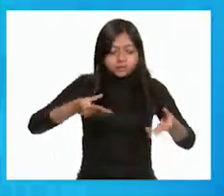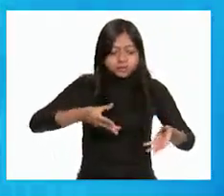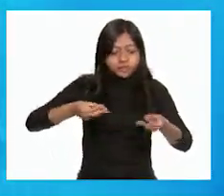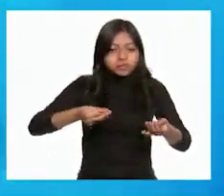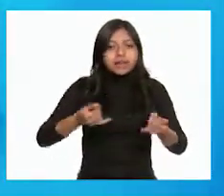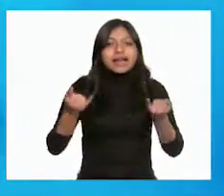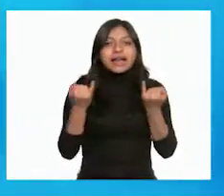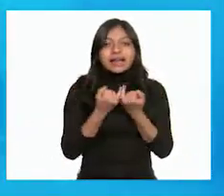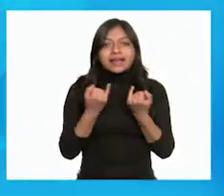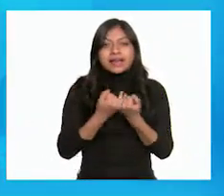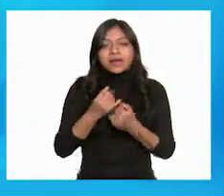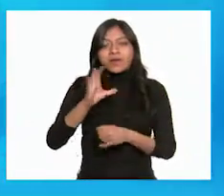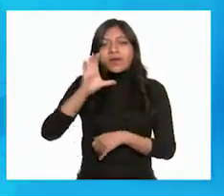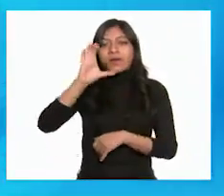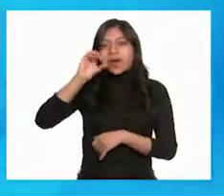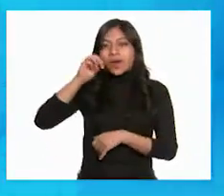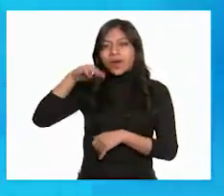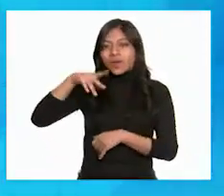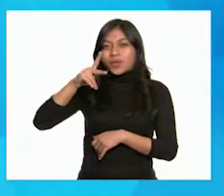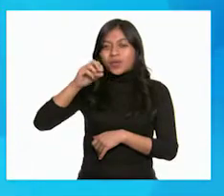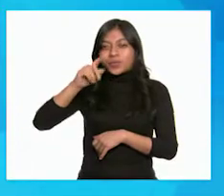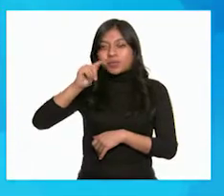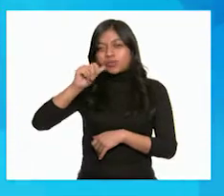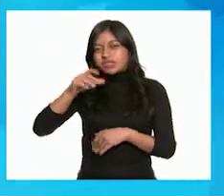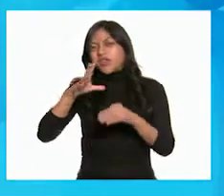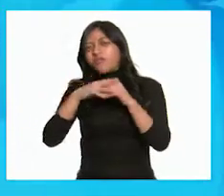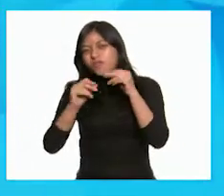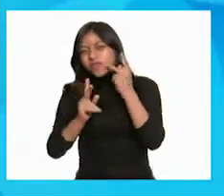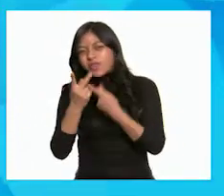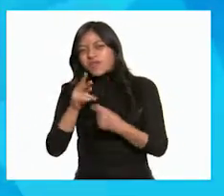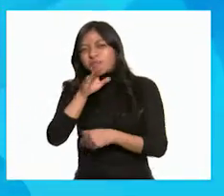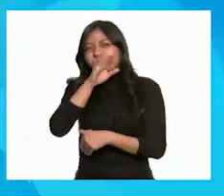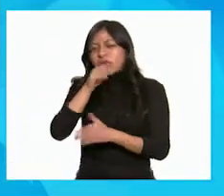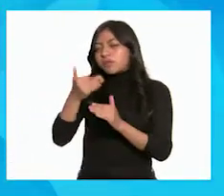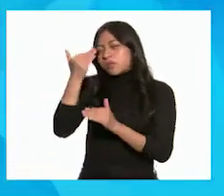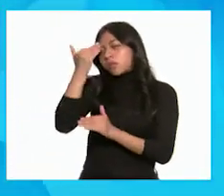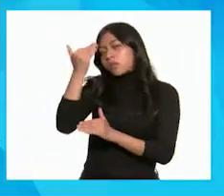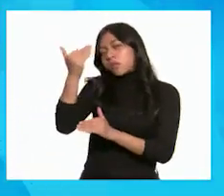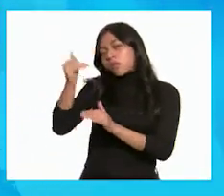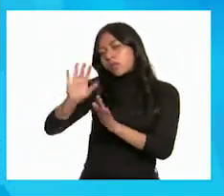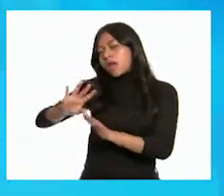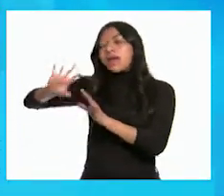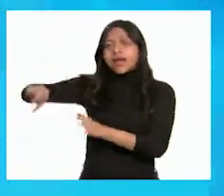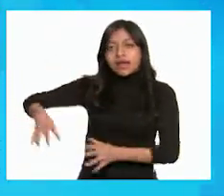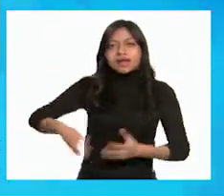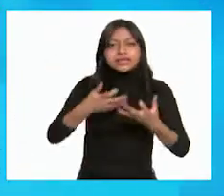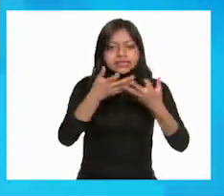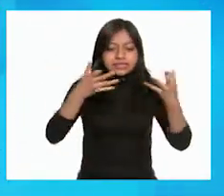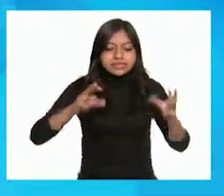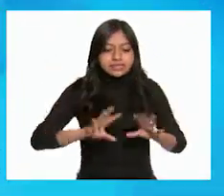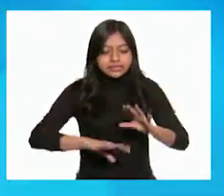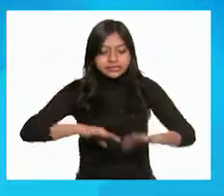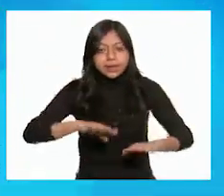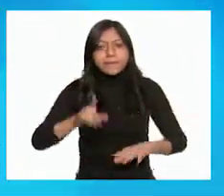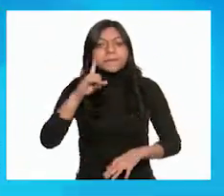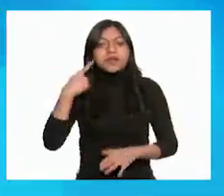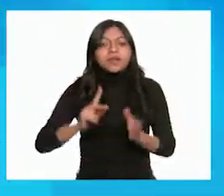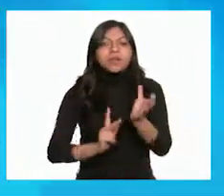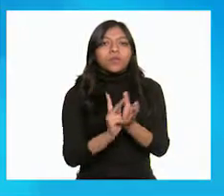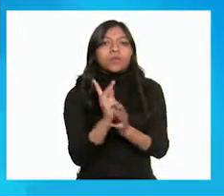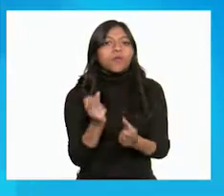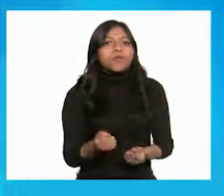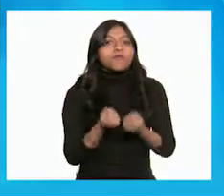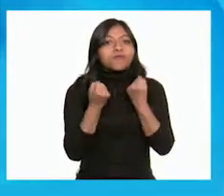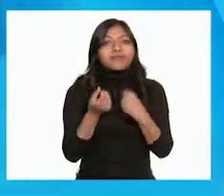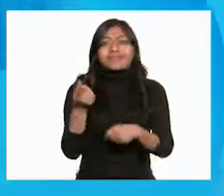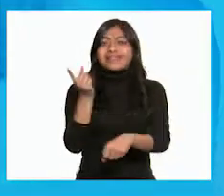abono o con composta que va a permitir que la planta crezca bien y crezca fuerte y luego todos los días tenemos